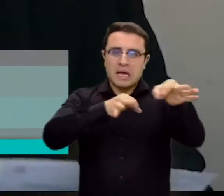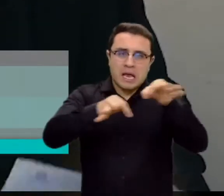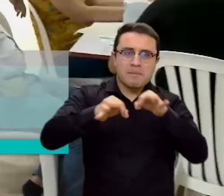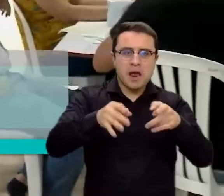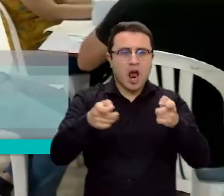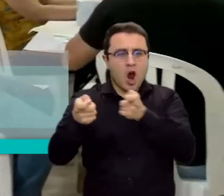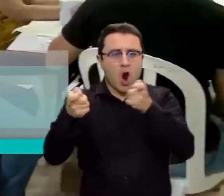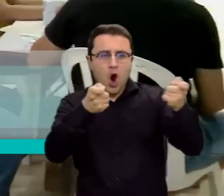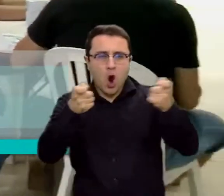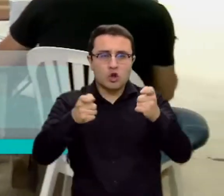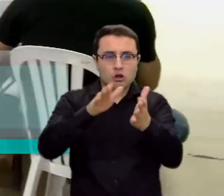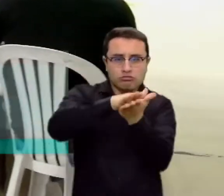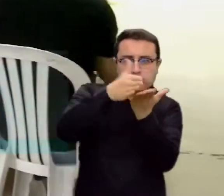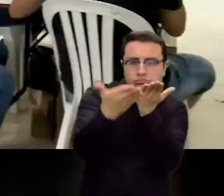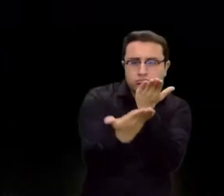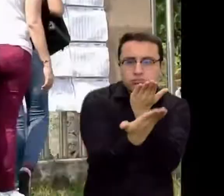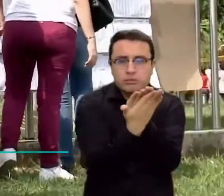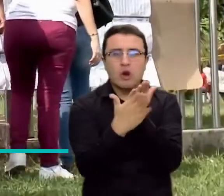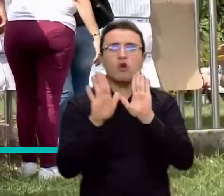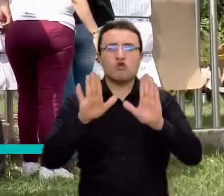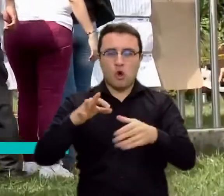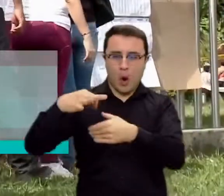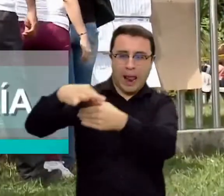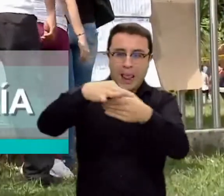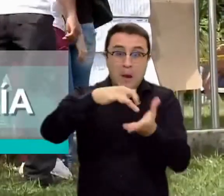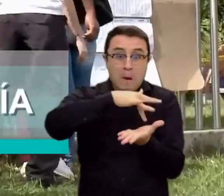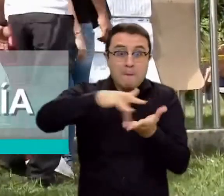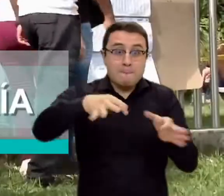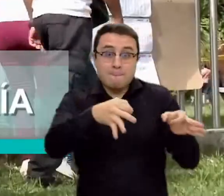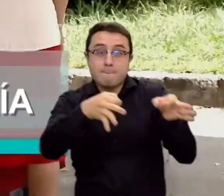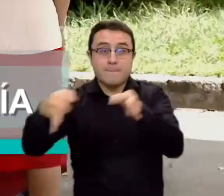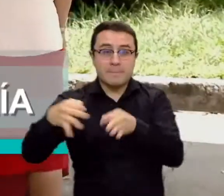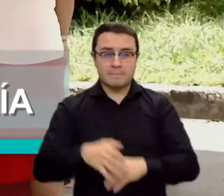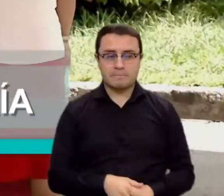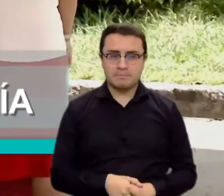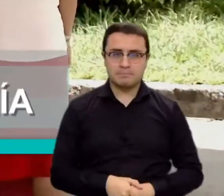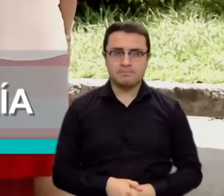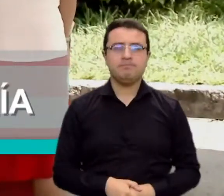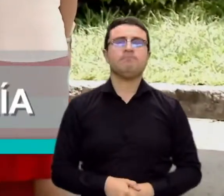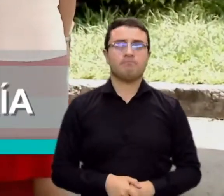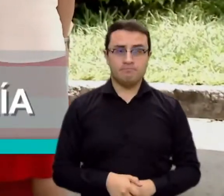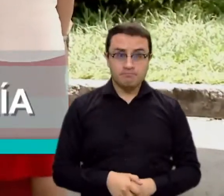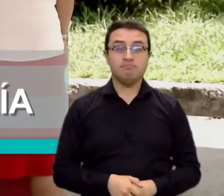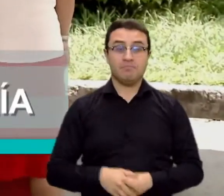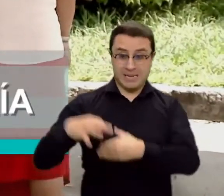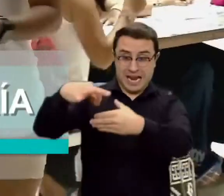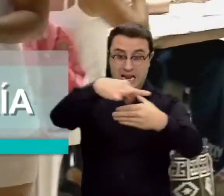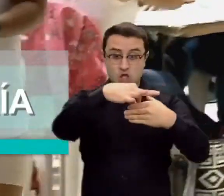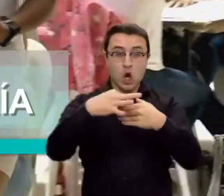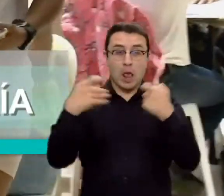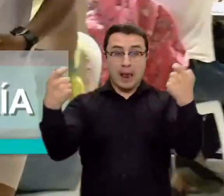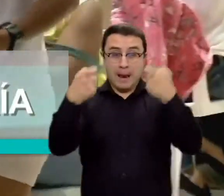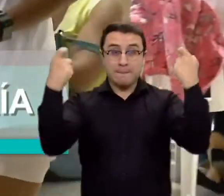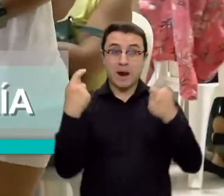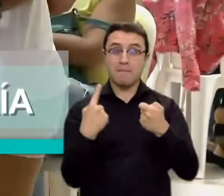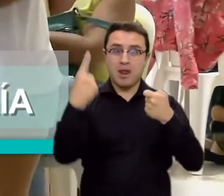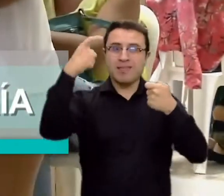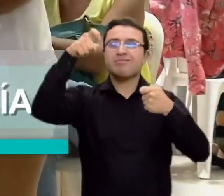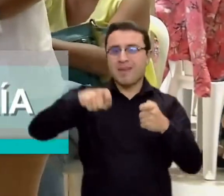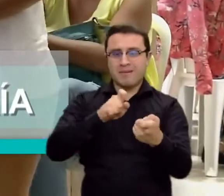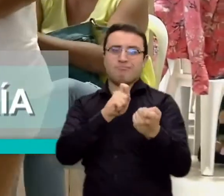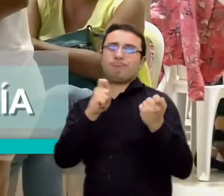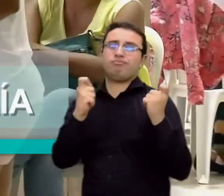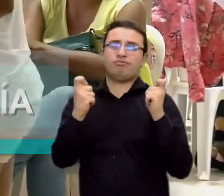para elecciones atípicas. Las elecciones y las campañas políticas se tienen que renovar, asegura la misión de